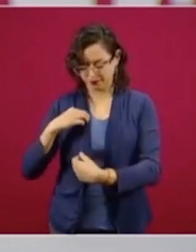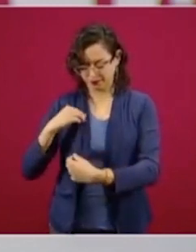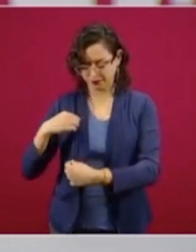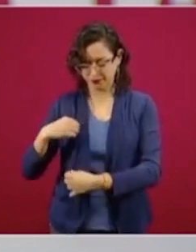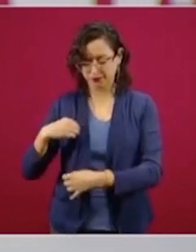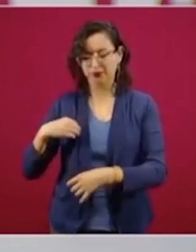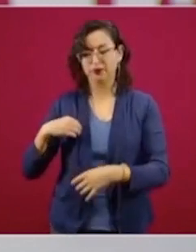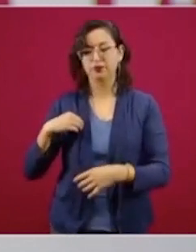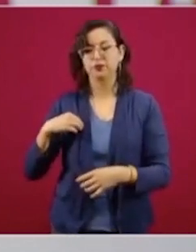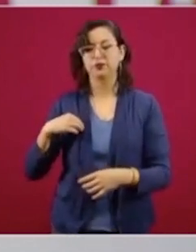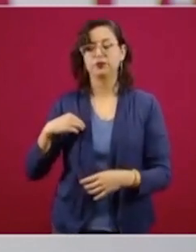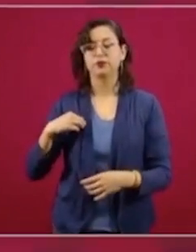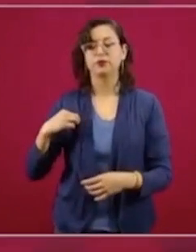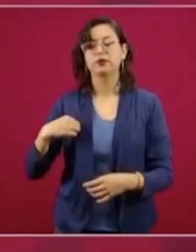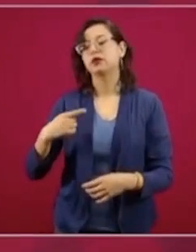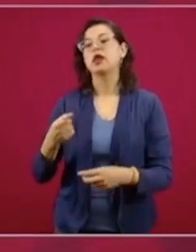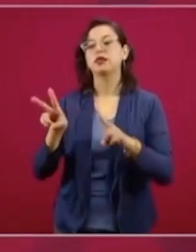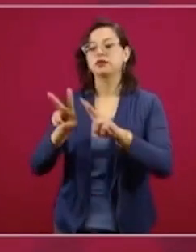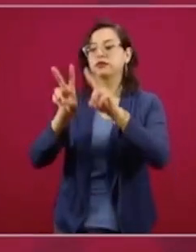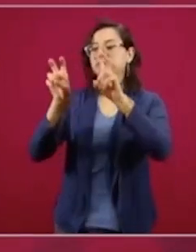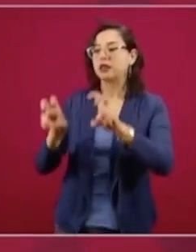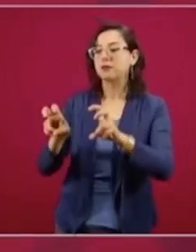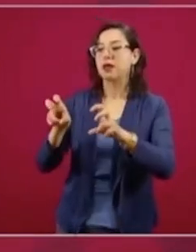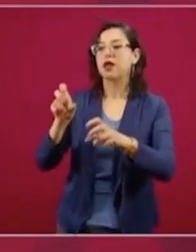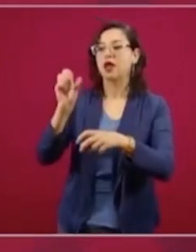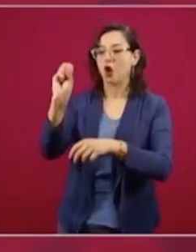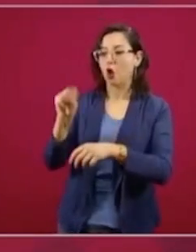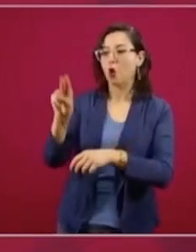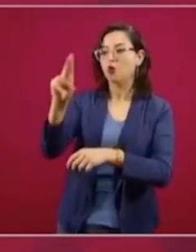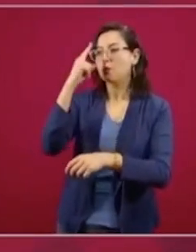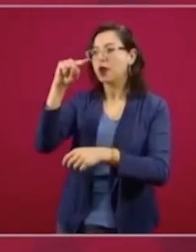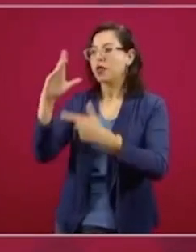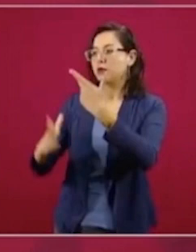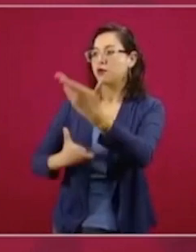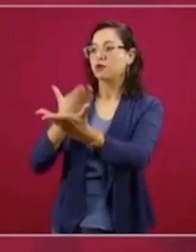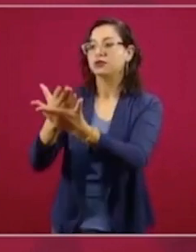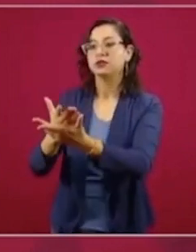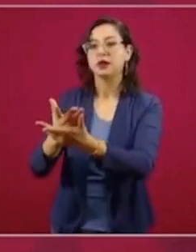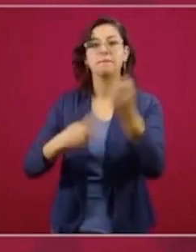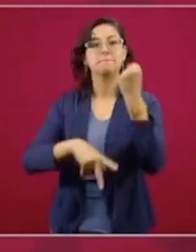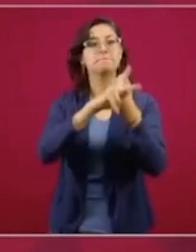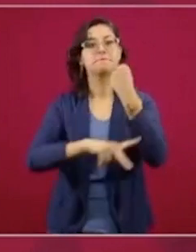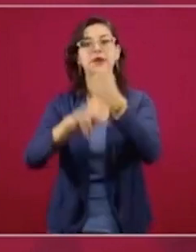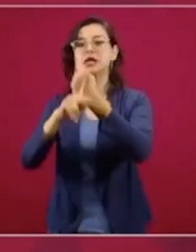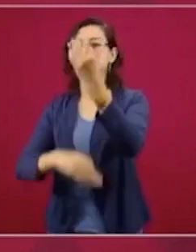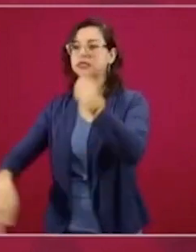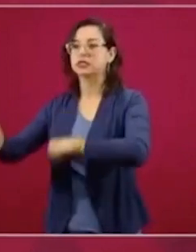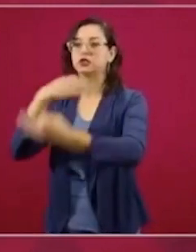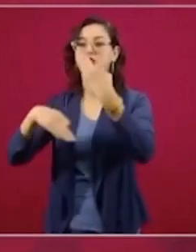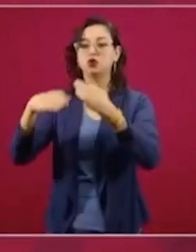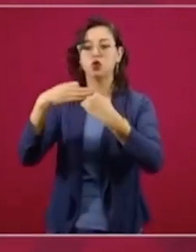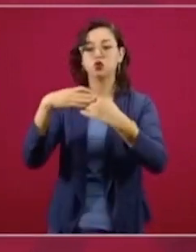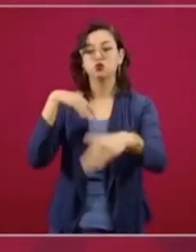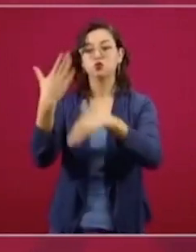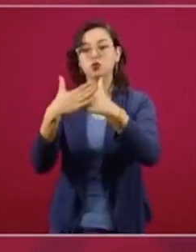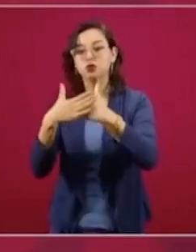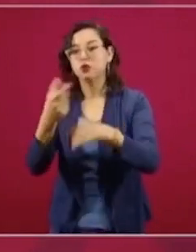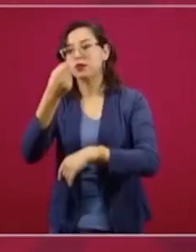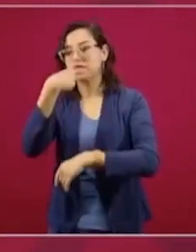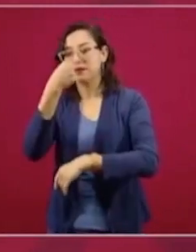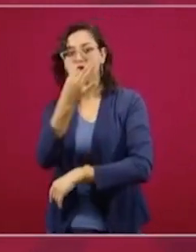todas y de todos al equipo médico, medicamentos y a la vacuna que habrá de venir.